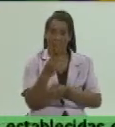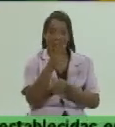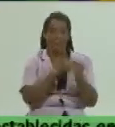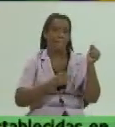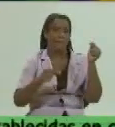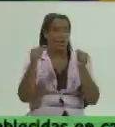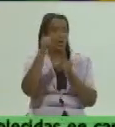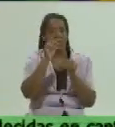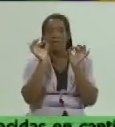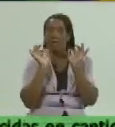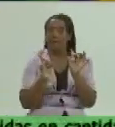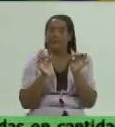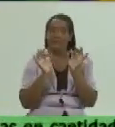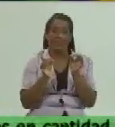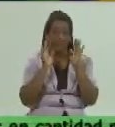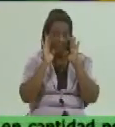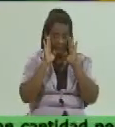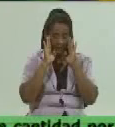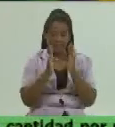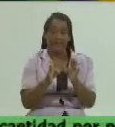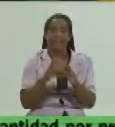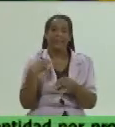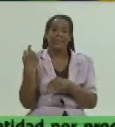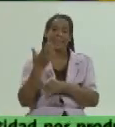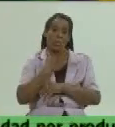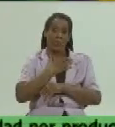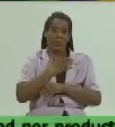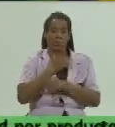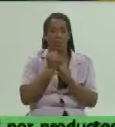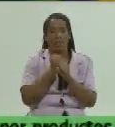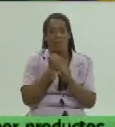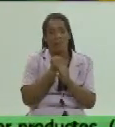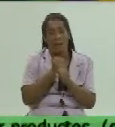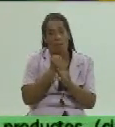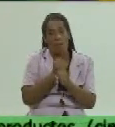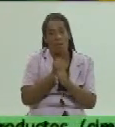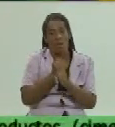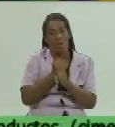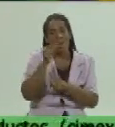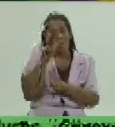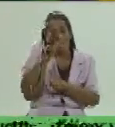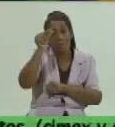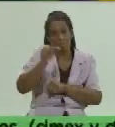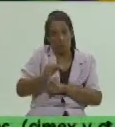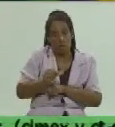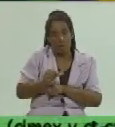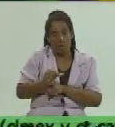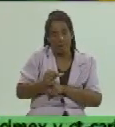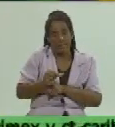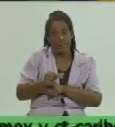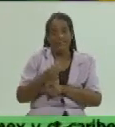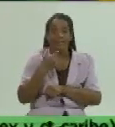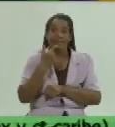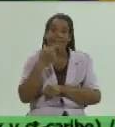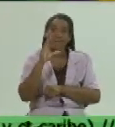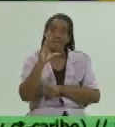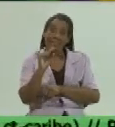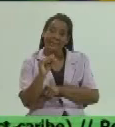estado siempre en el centro de nuestro trabajo de nuestra revolución que es el ser humano y se manifiesta en esa